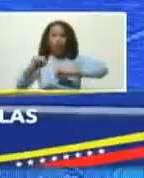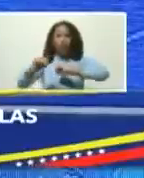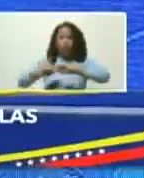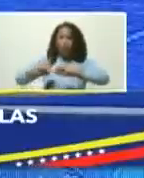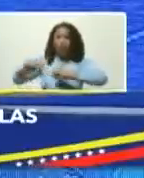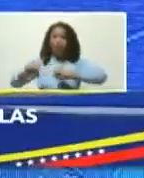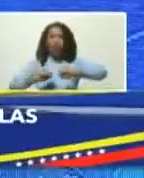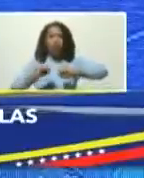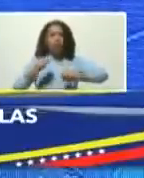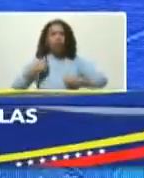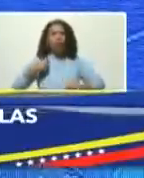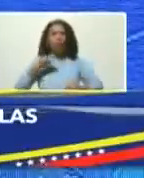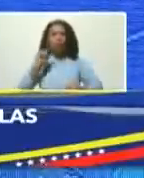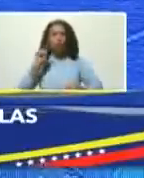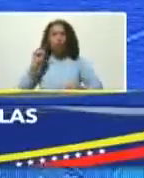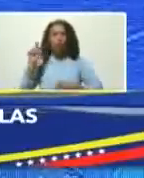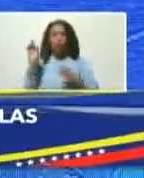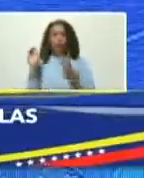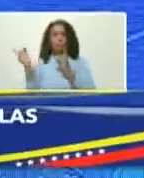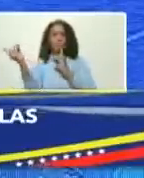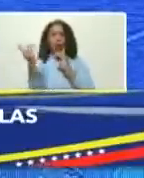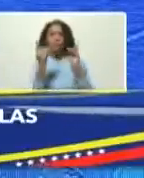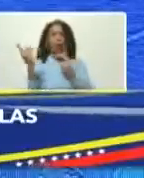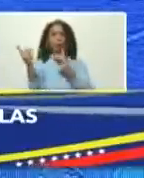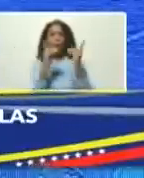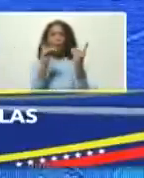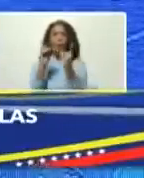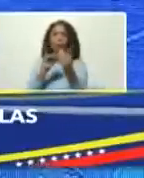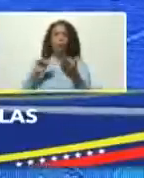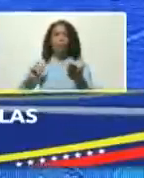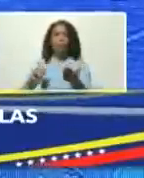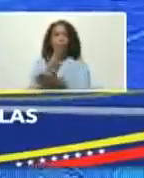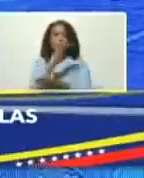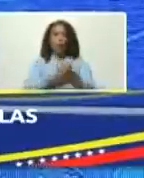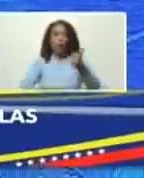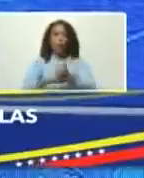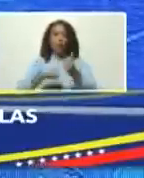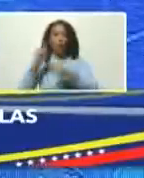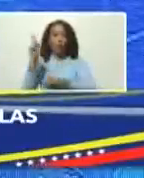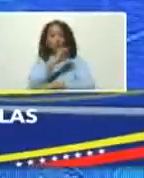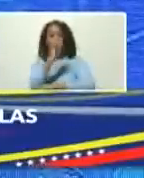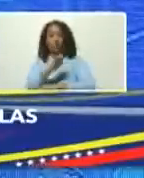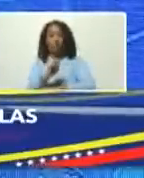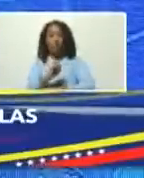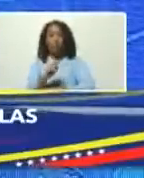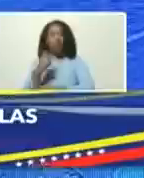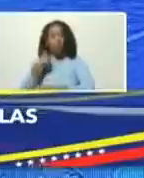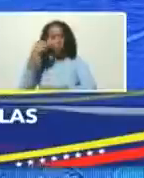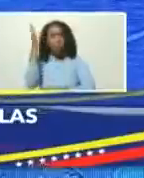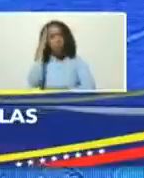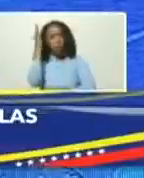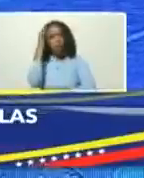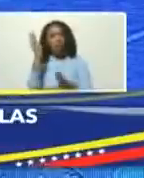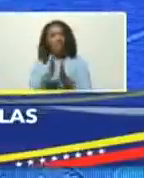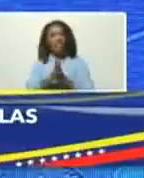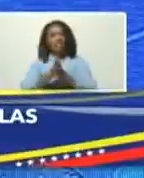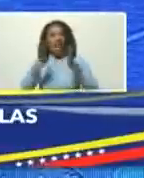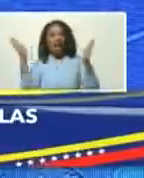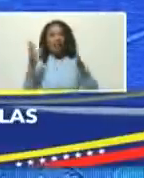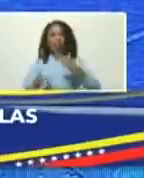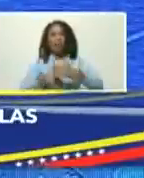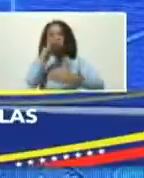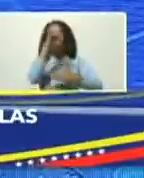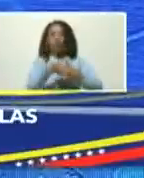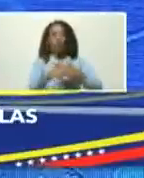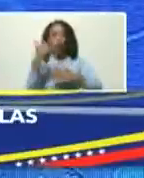tuvimos en el debate y en el impulso de esta zona y sé que tiene grandes proyectos